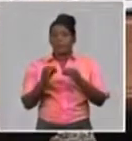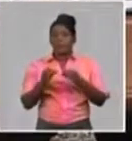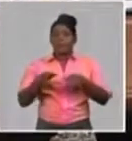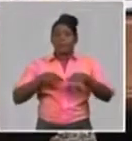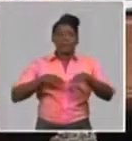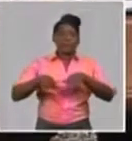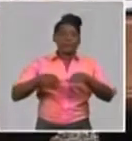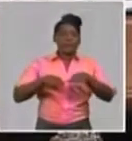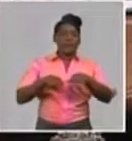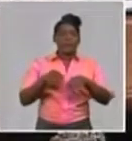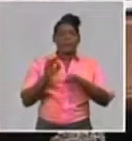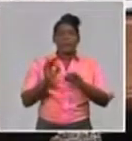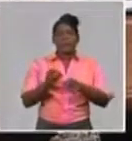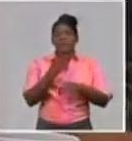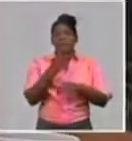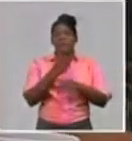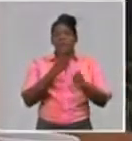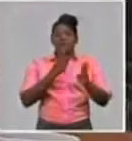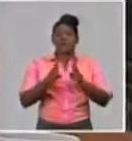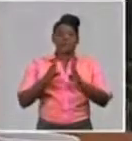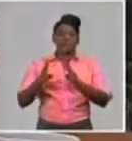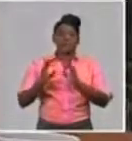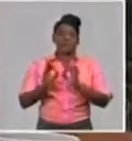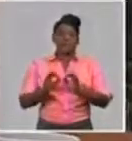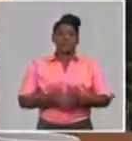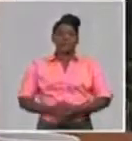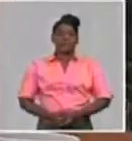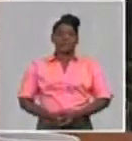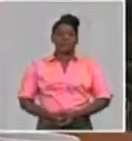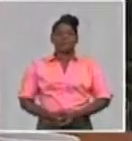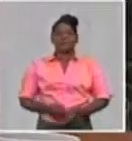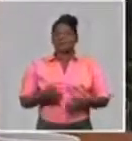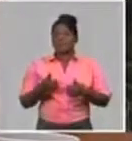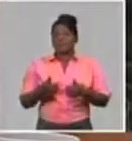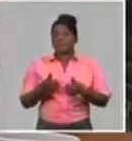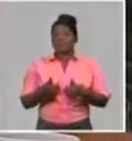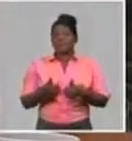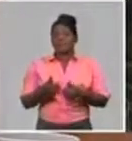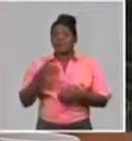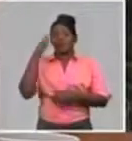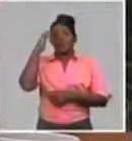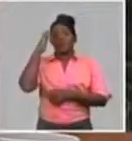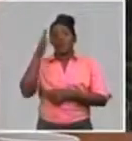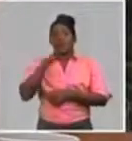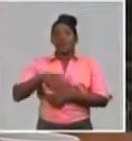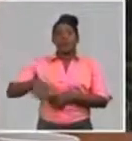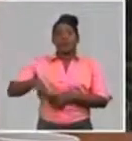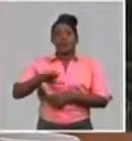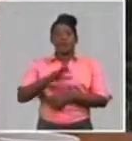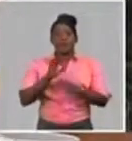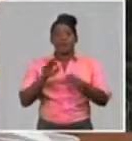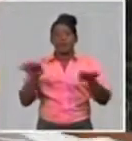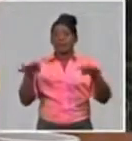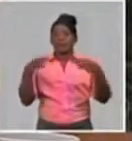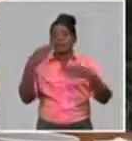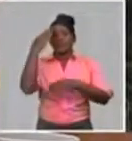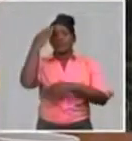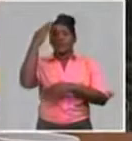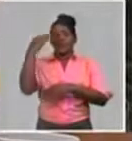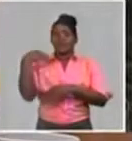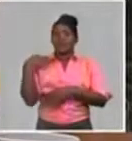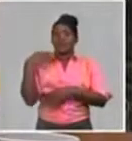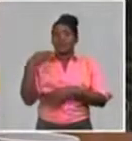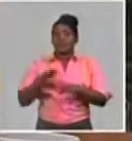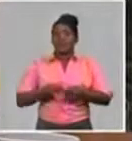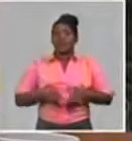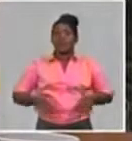para las tres fases de la recuperación. Bien, Randy, un saludo para todos los televidentes y radio oyentes. Agradecer este espacio de la